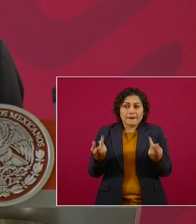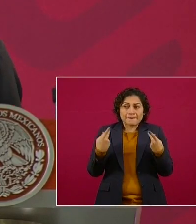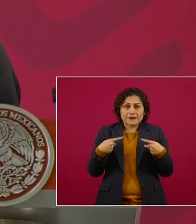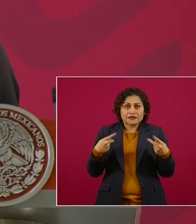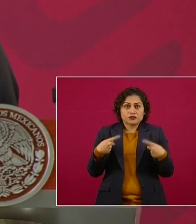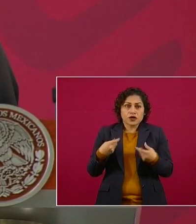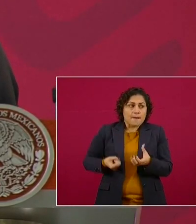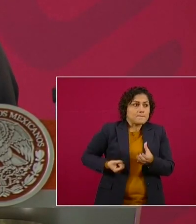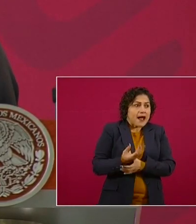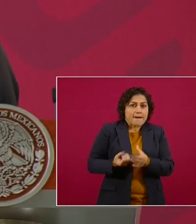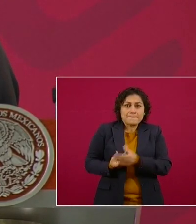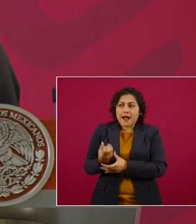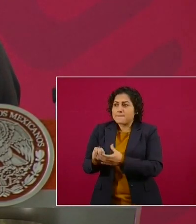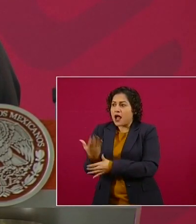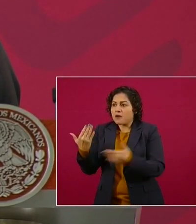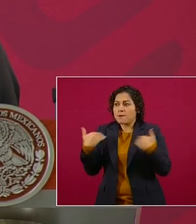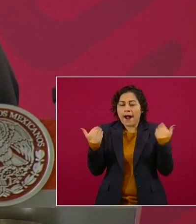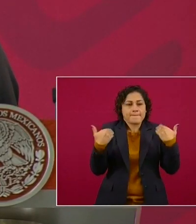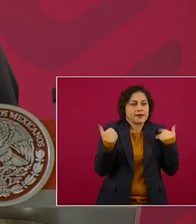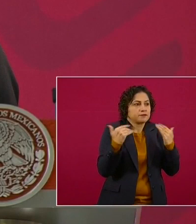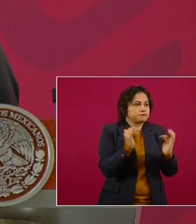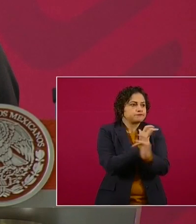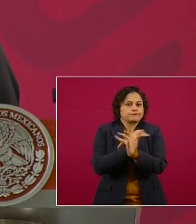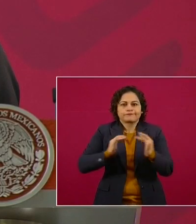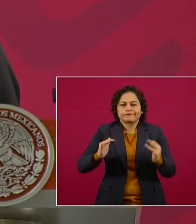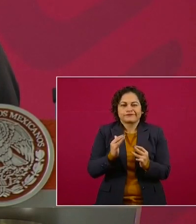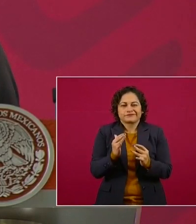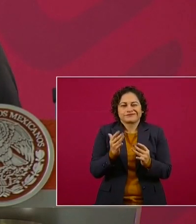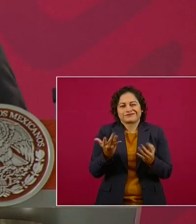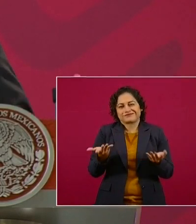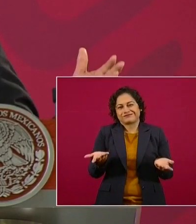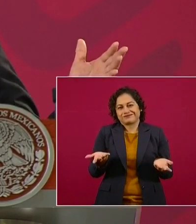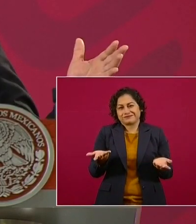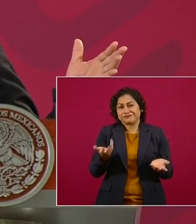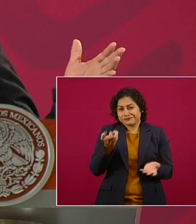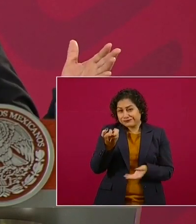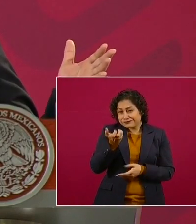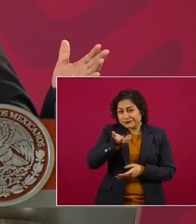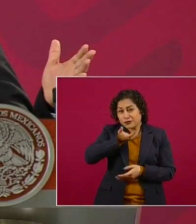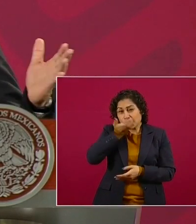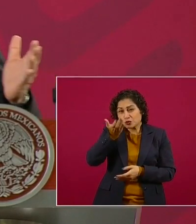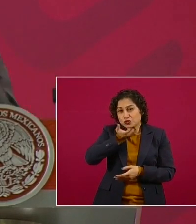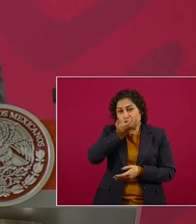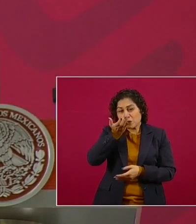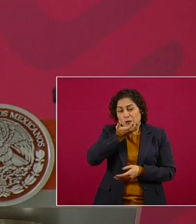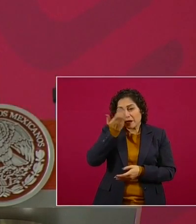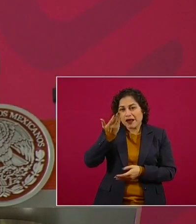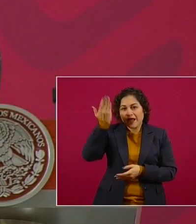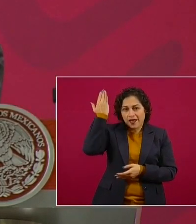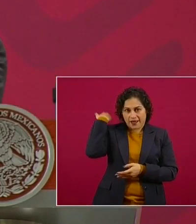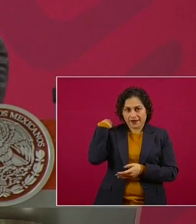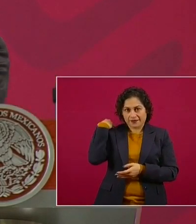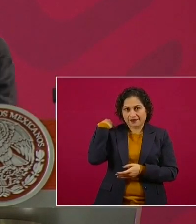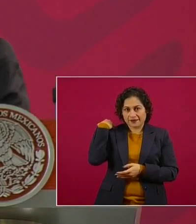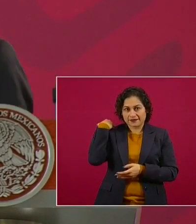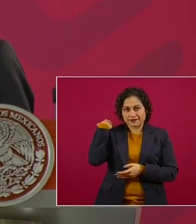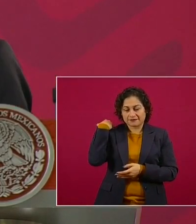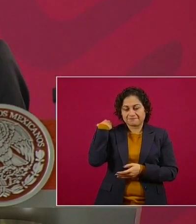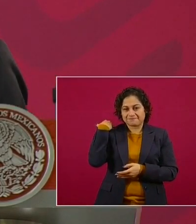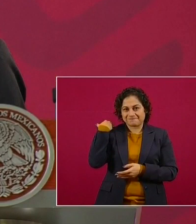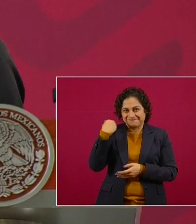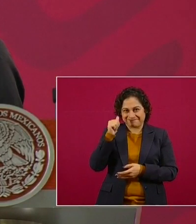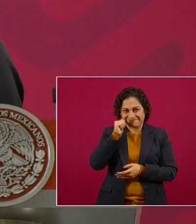hasta el 24.